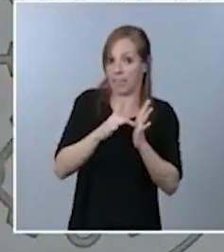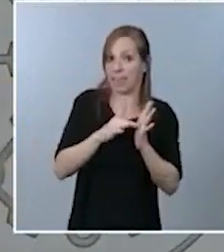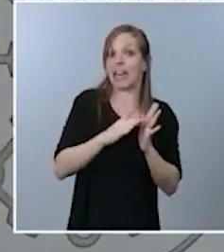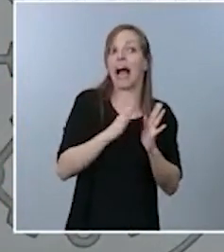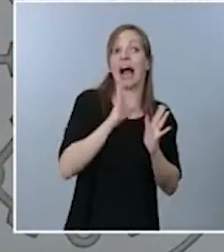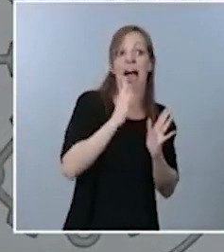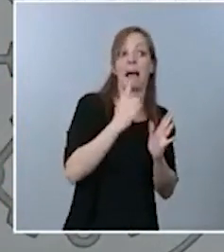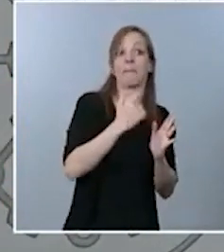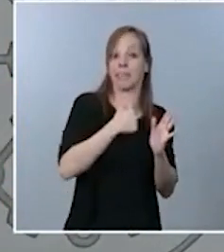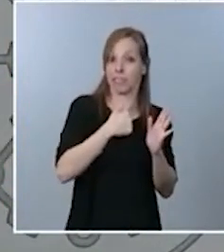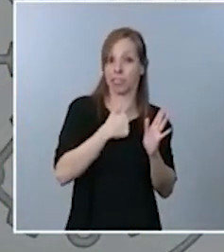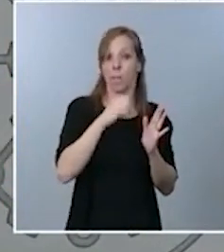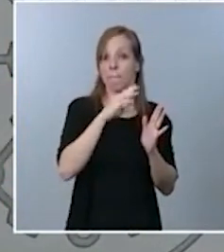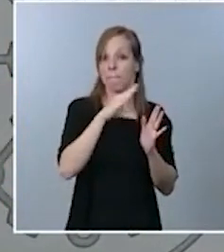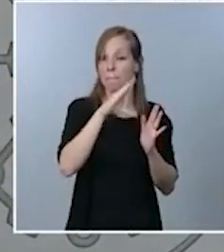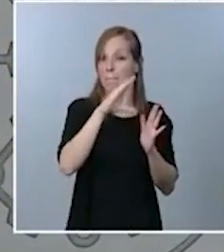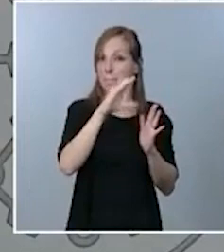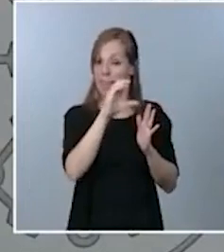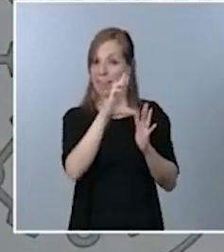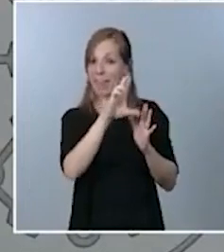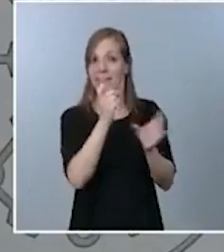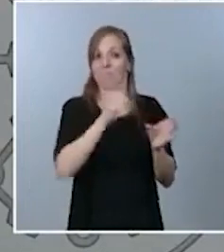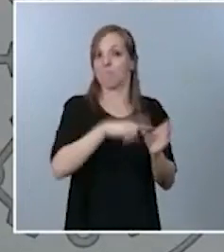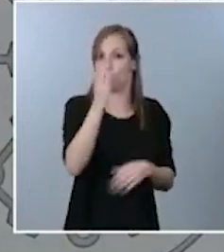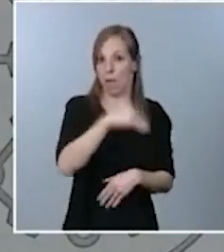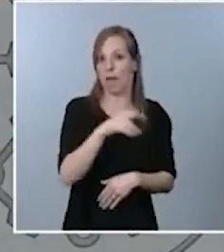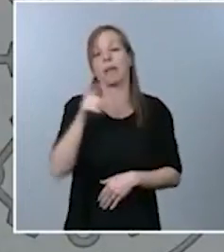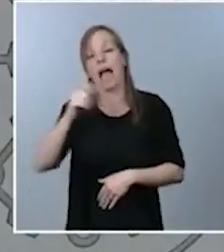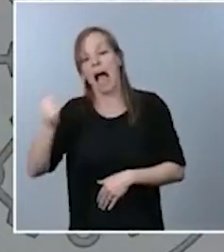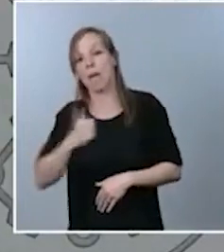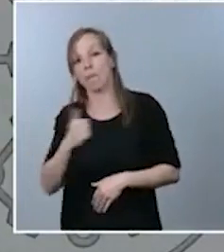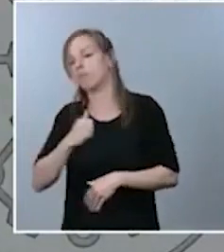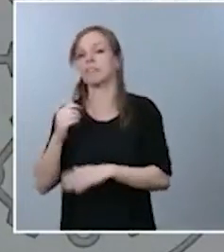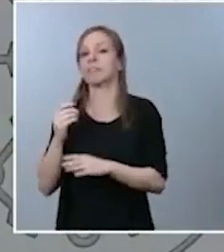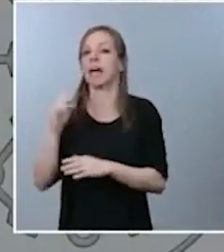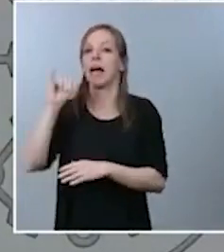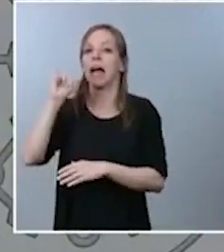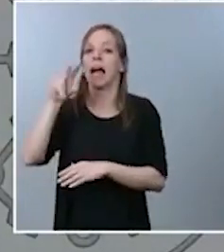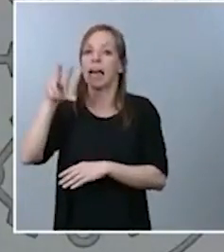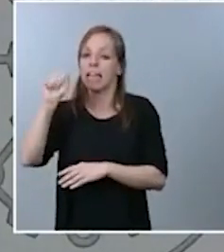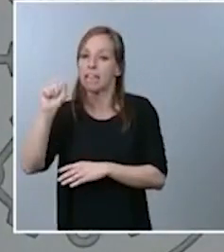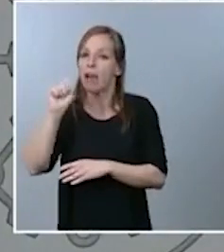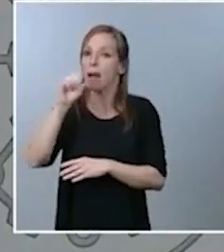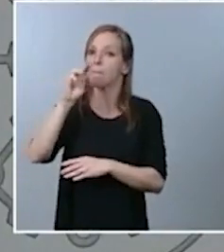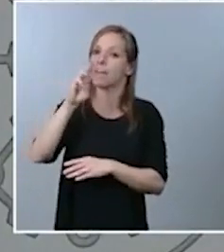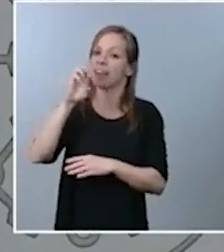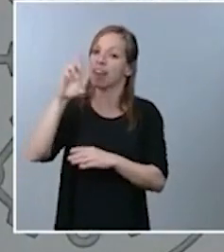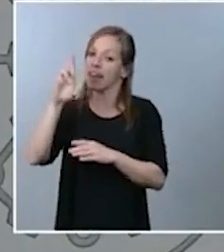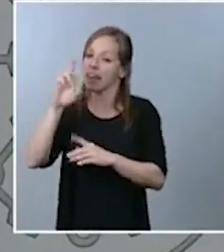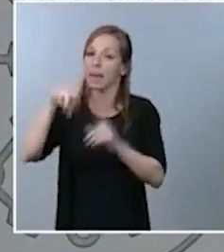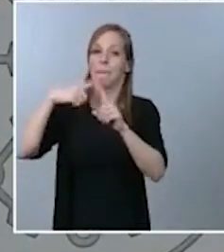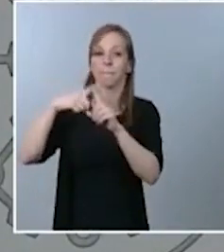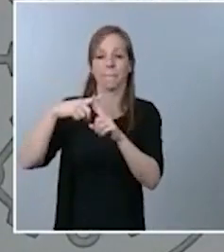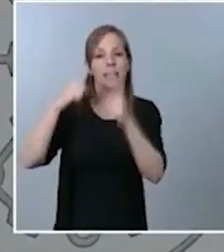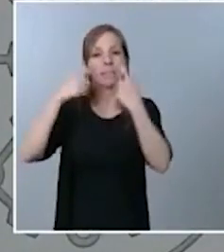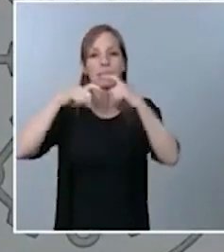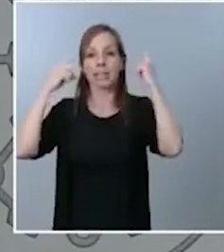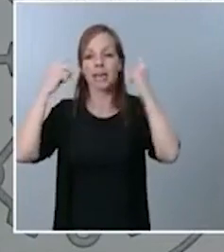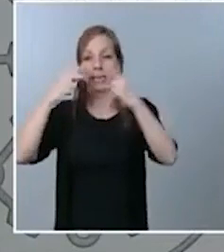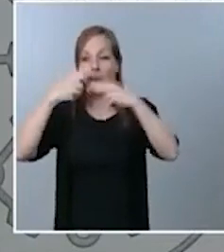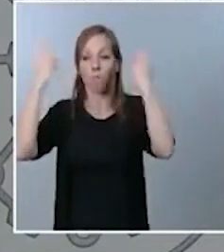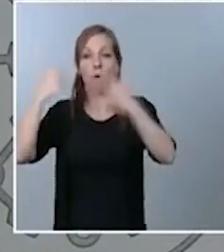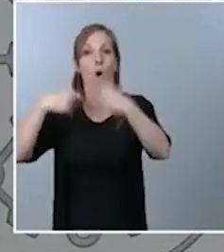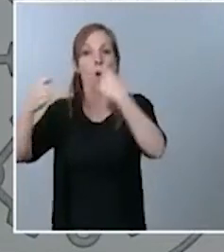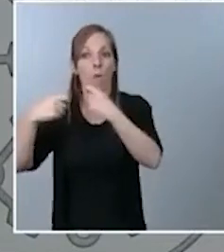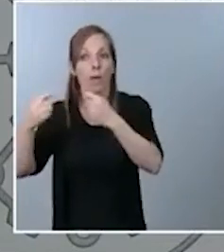aproveche ese vehículo para incorporar el IVA de mascarilla venta al público, que es el que tiene la dificultad y, por tanto, el que